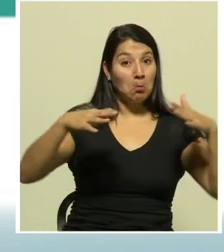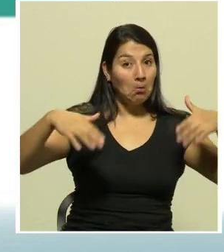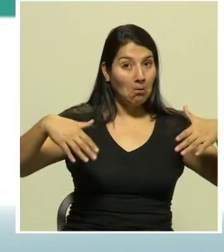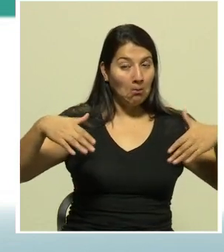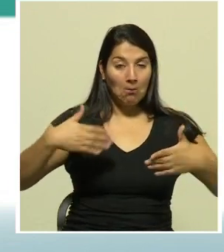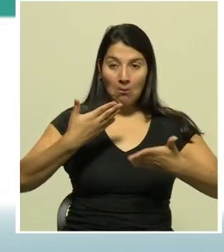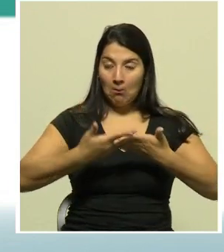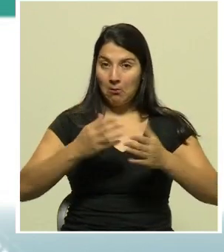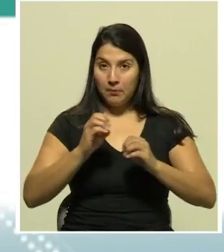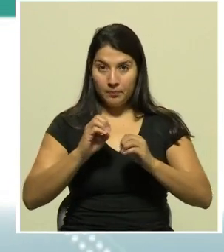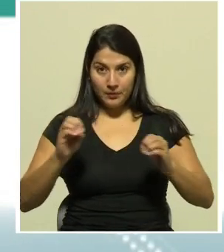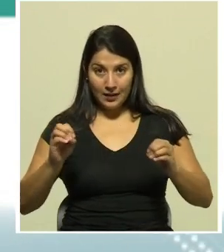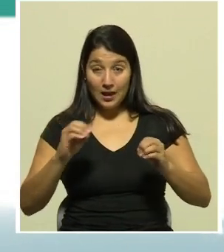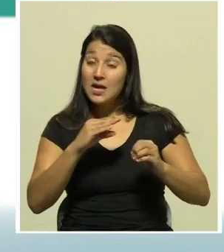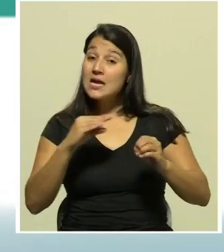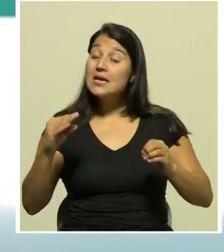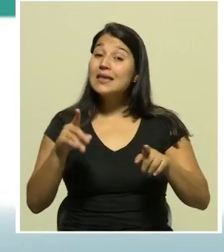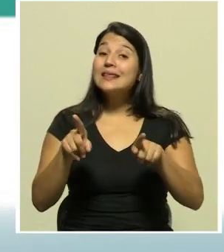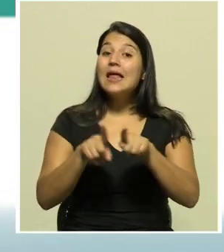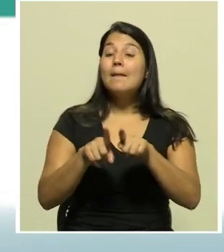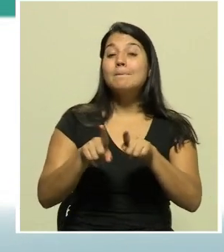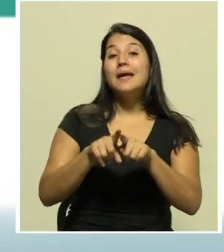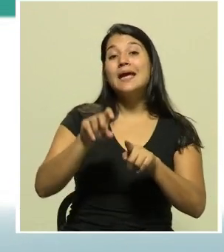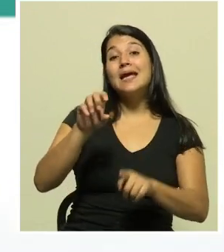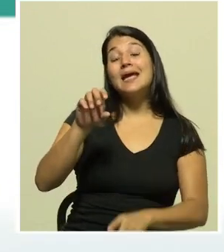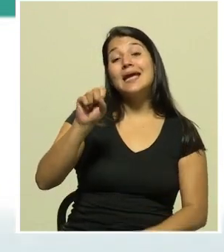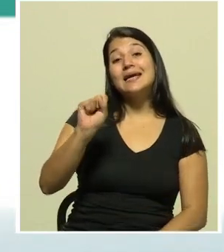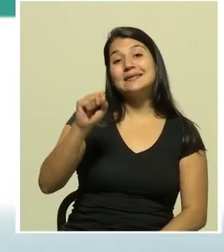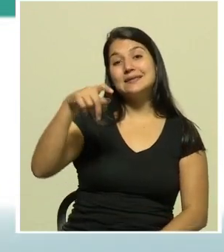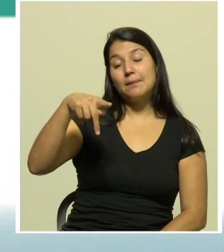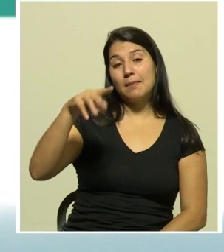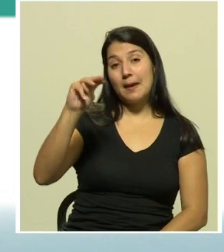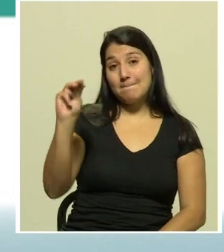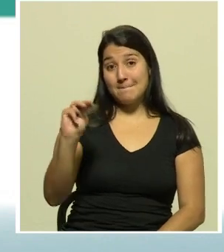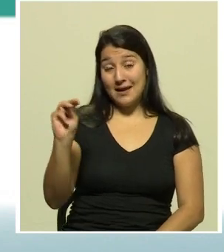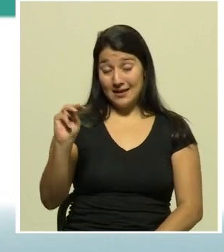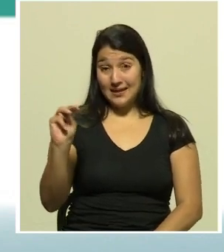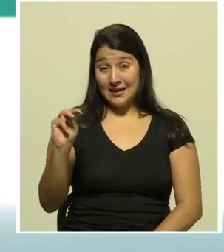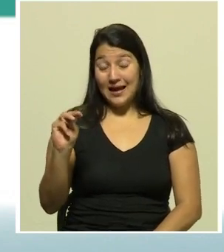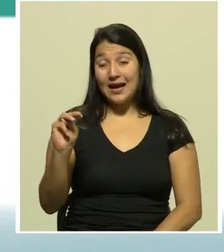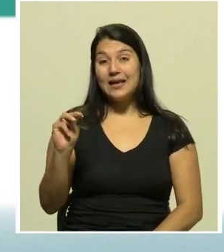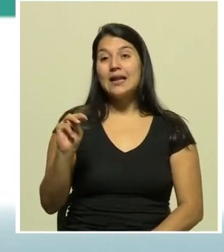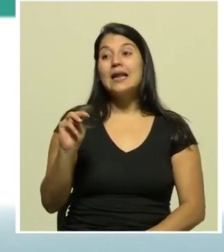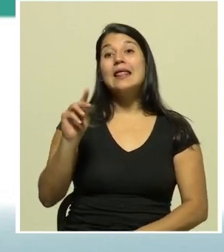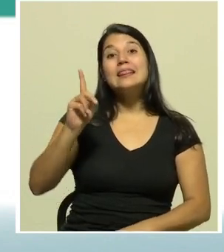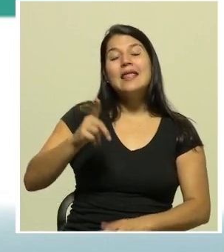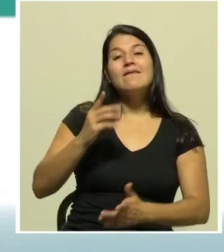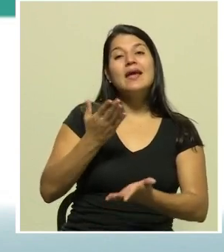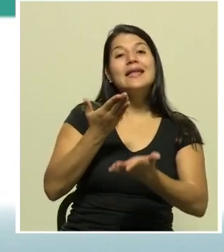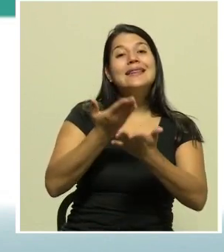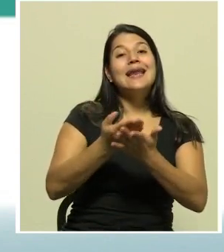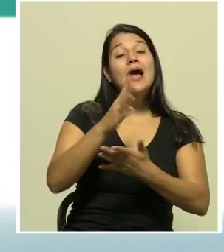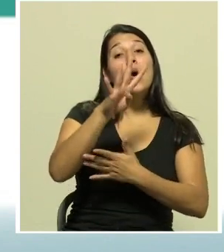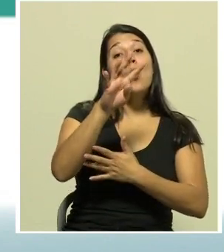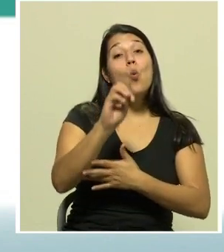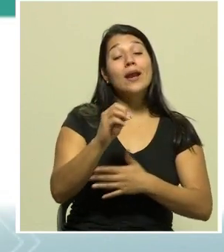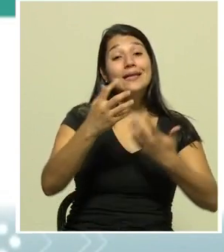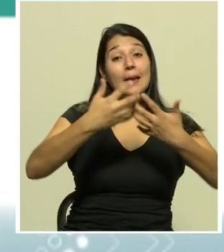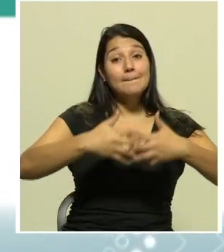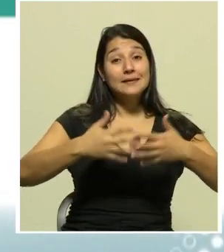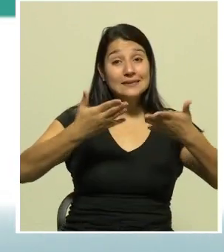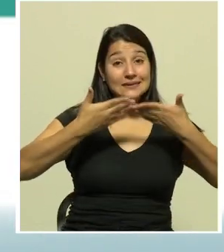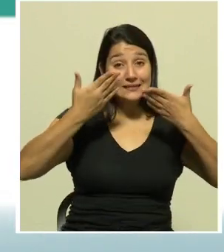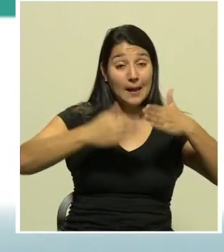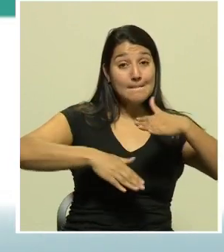reportado entrega y por su parte SP Medical Enterprise SA tiene que entregar 40 ventiladores